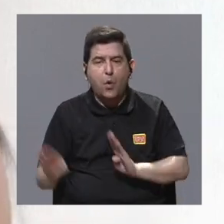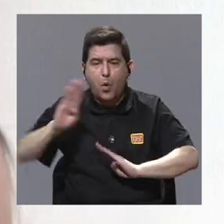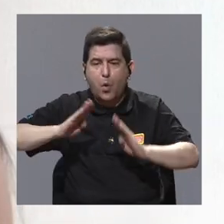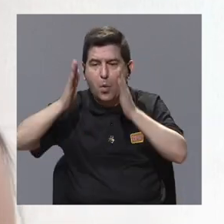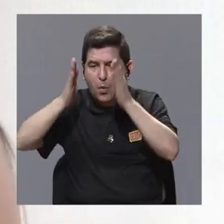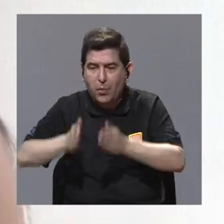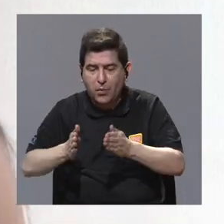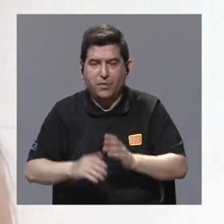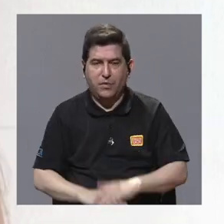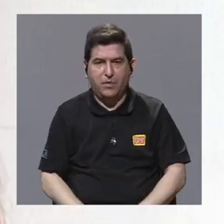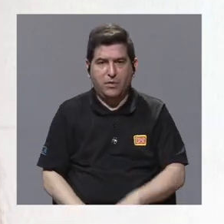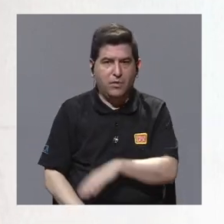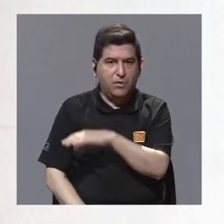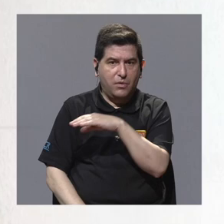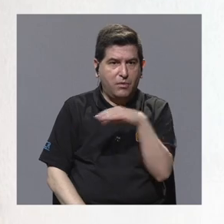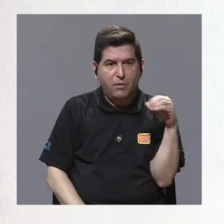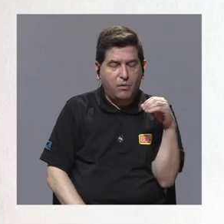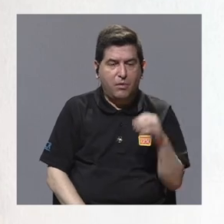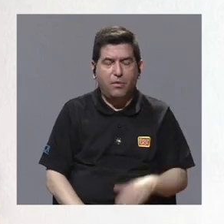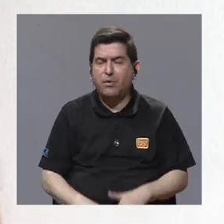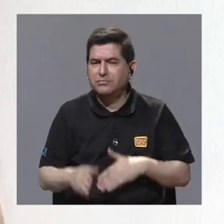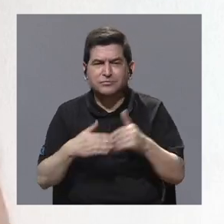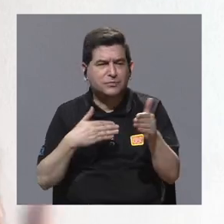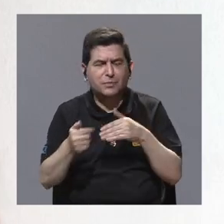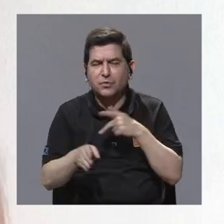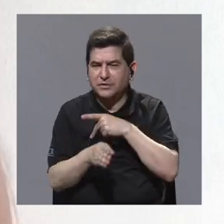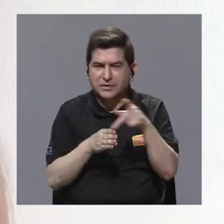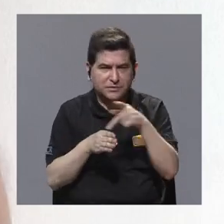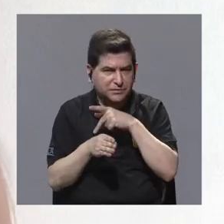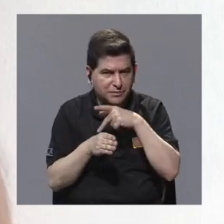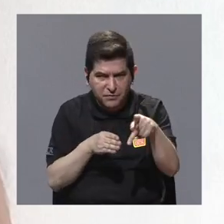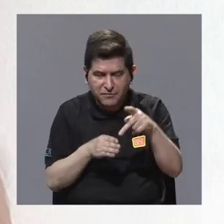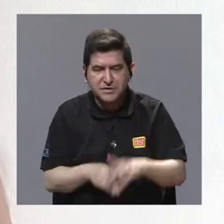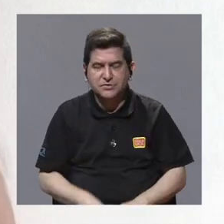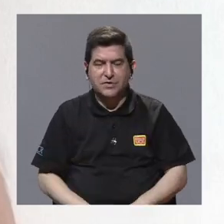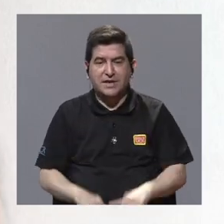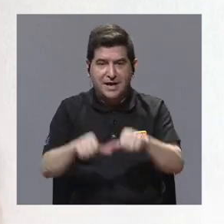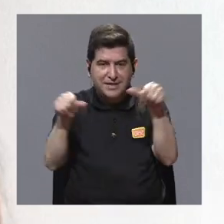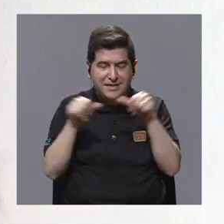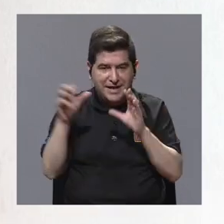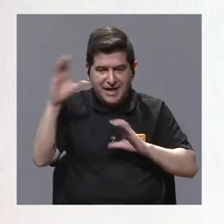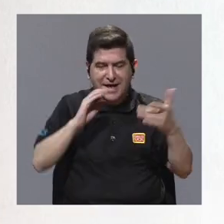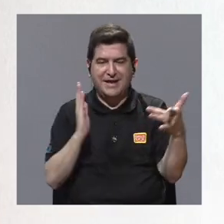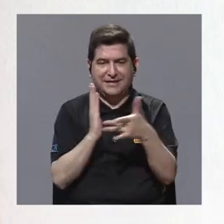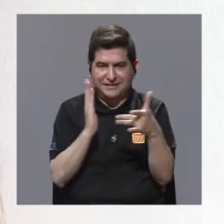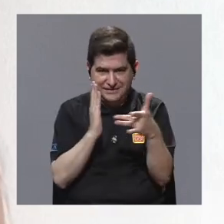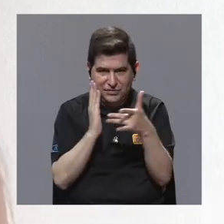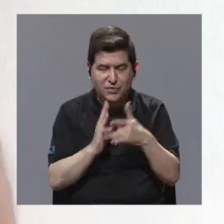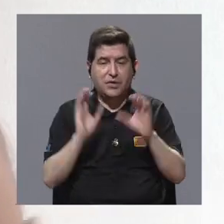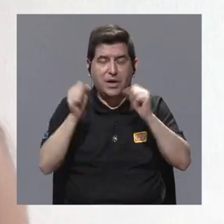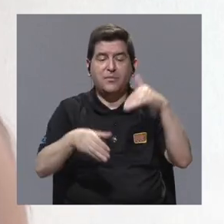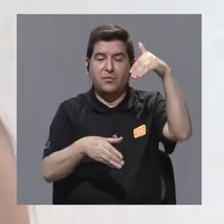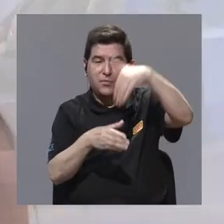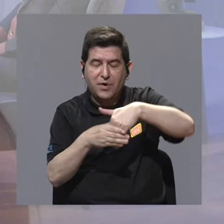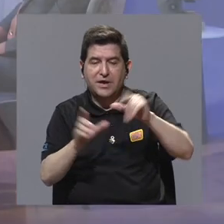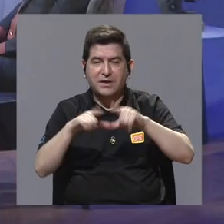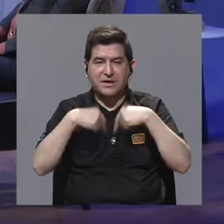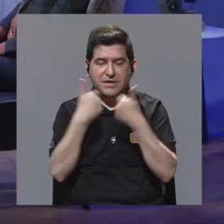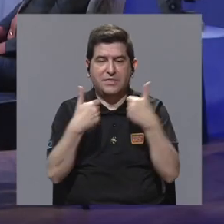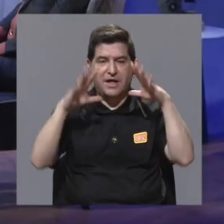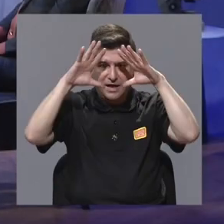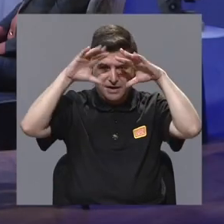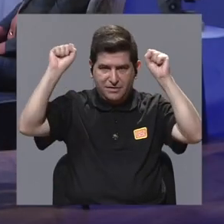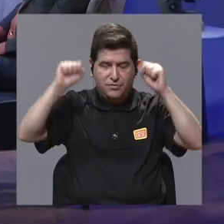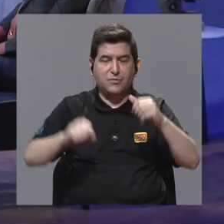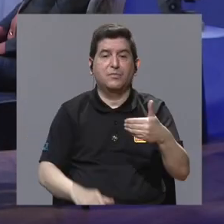una bióloga, de que cualquier profesional de la ciencia, de la tecnología, pueda entrar al cuerpo